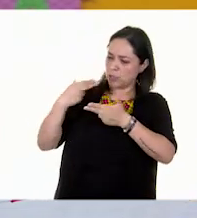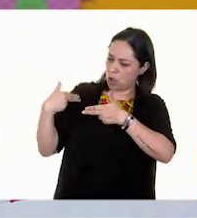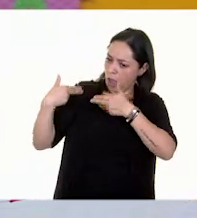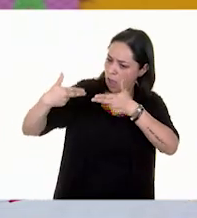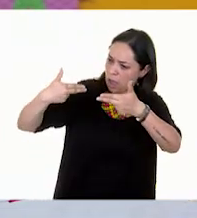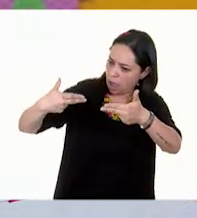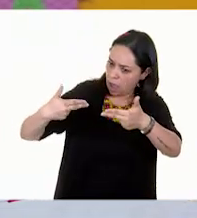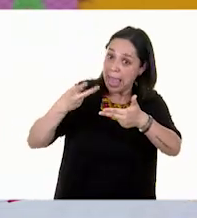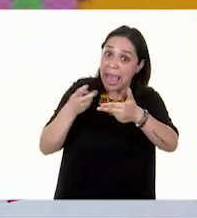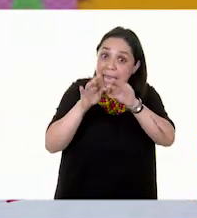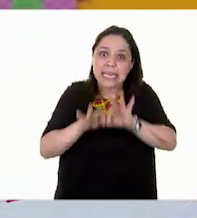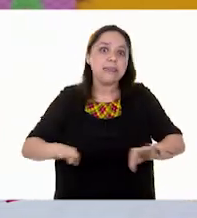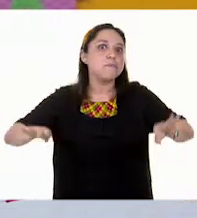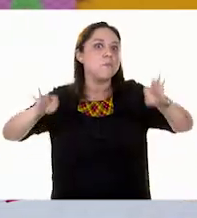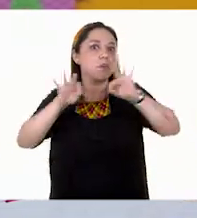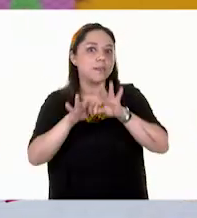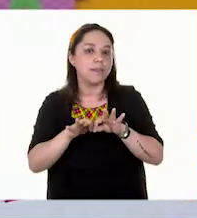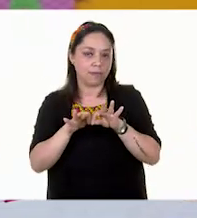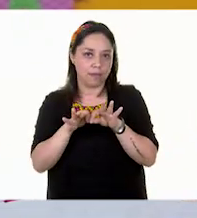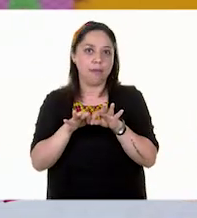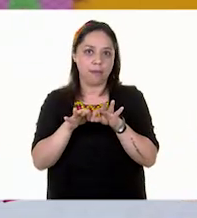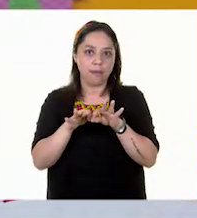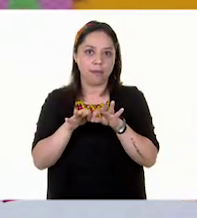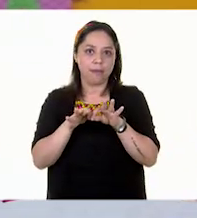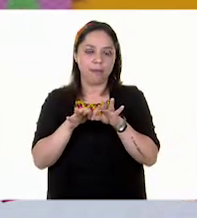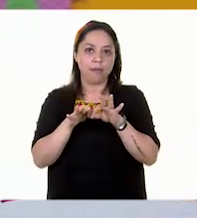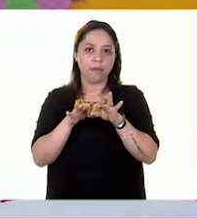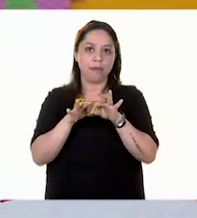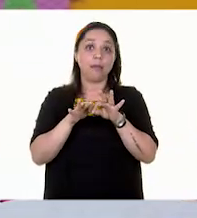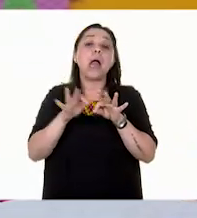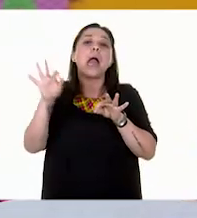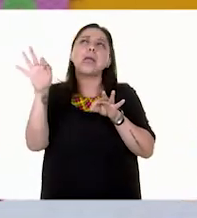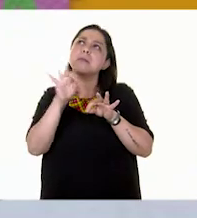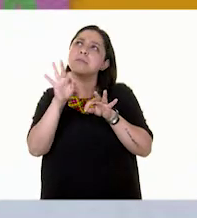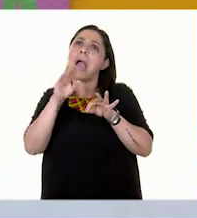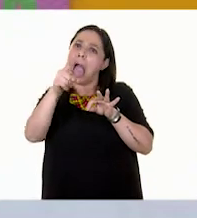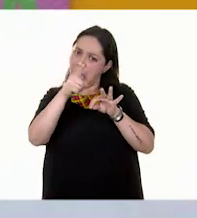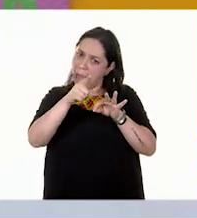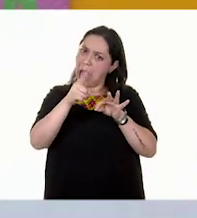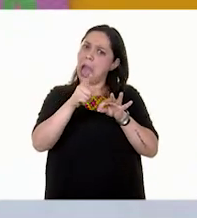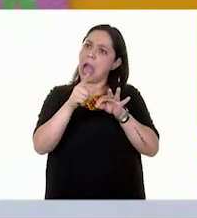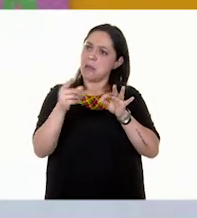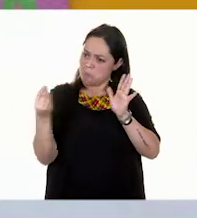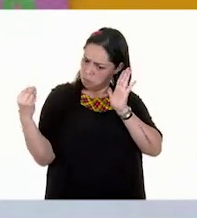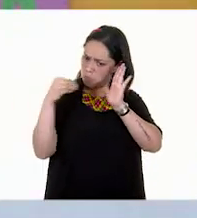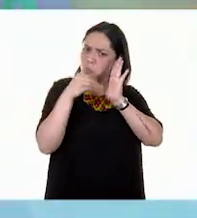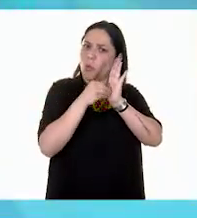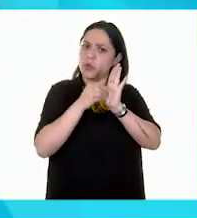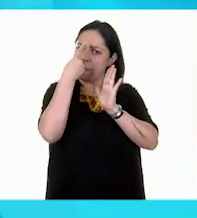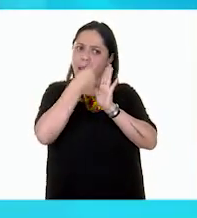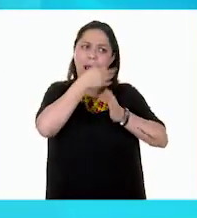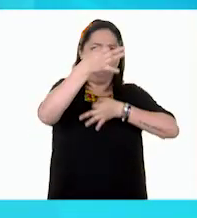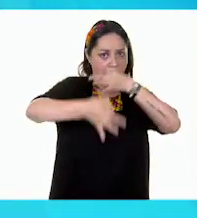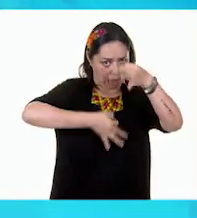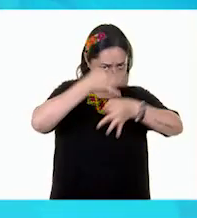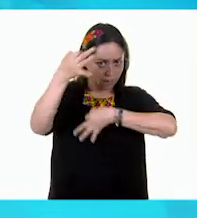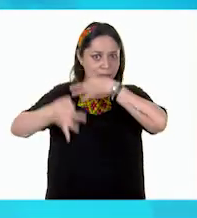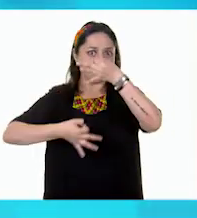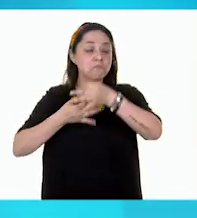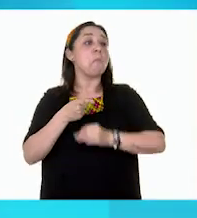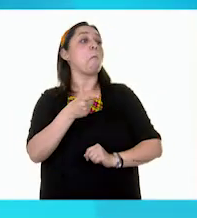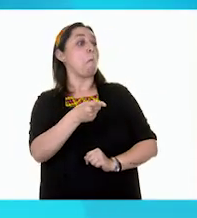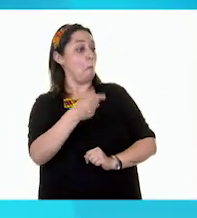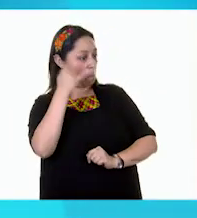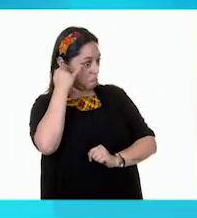muy importante. ¿Y si lo incluimos en nuestra campaña, maestra? ¡Excelente! ¡Excelente, Gloria!